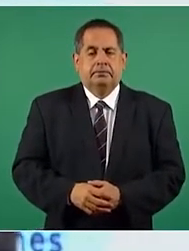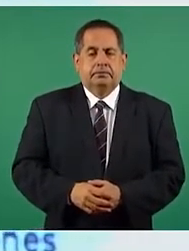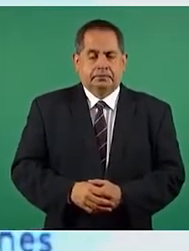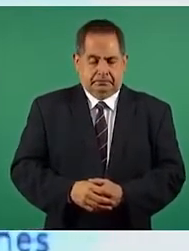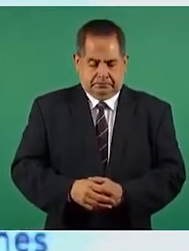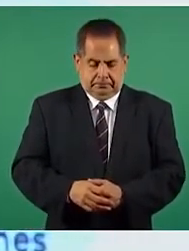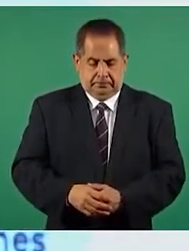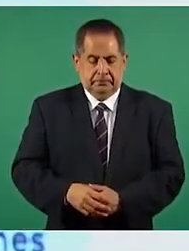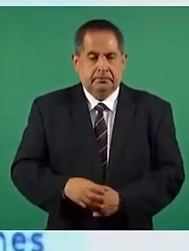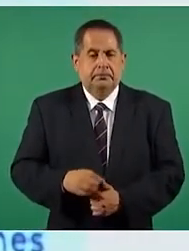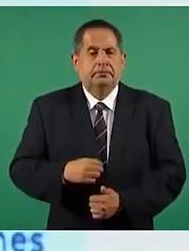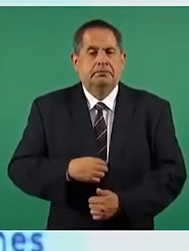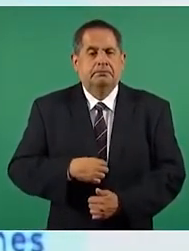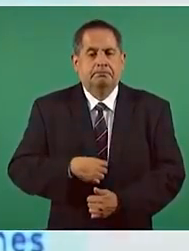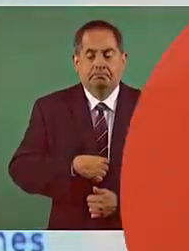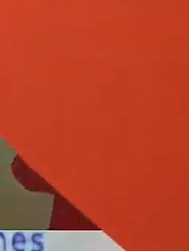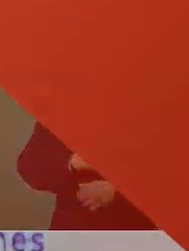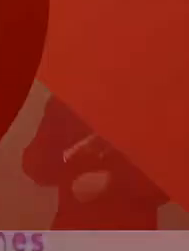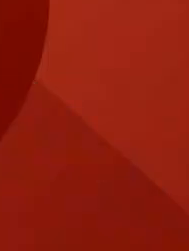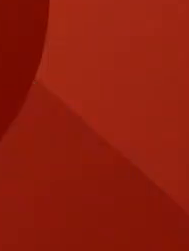Ya hice mi aportación.